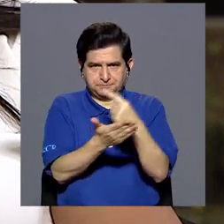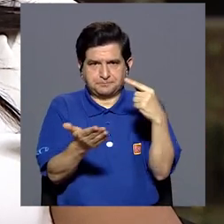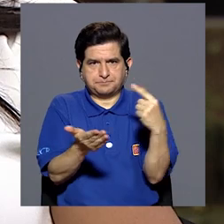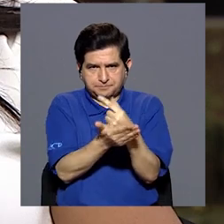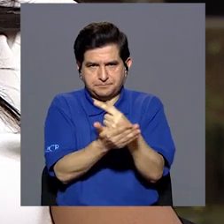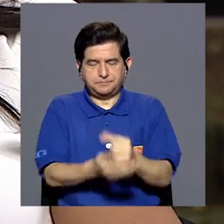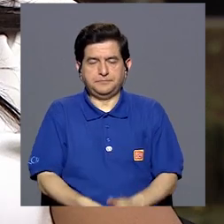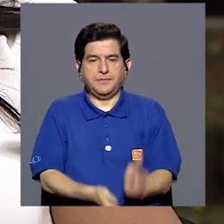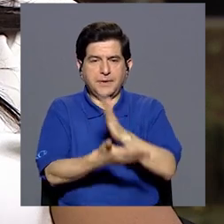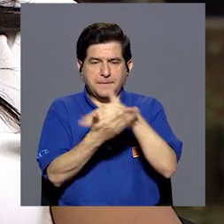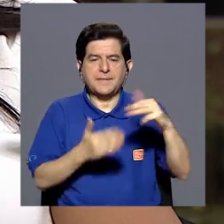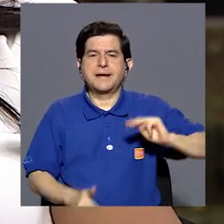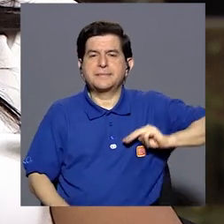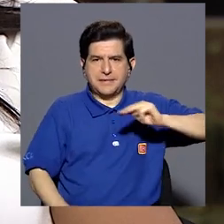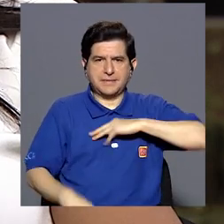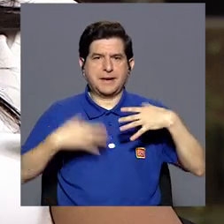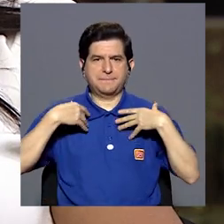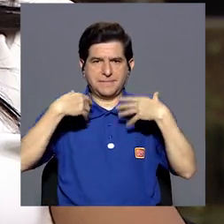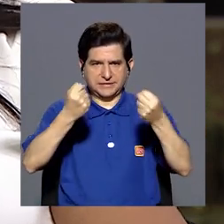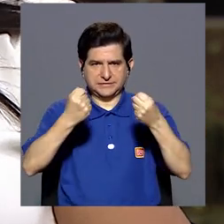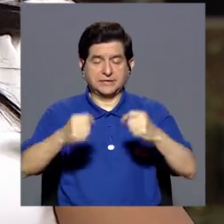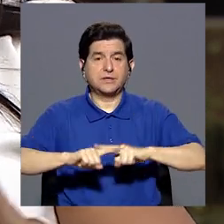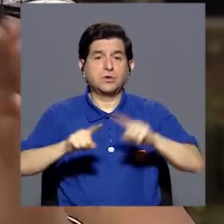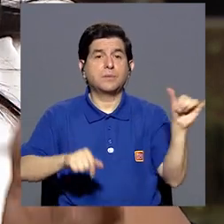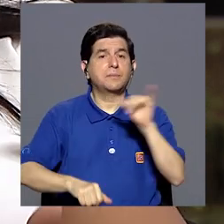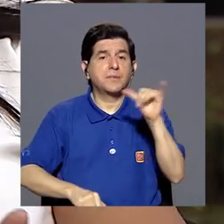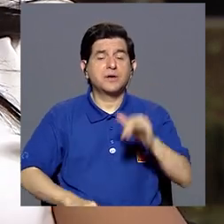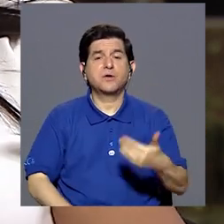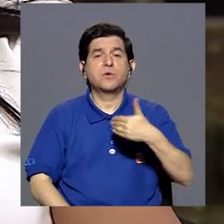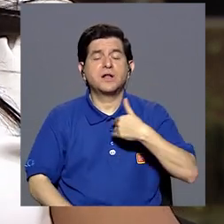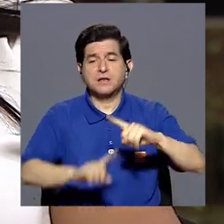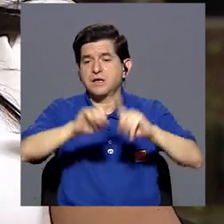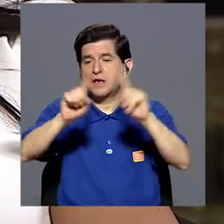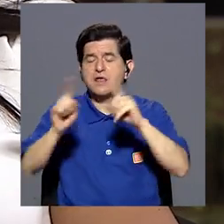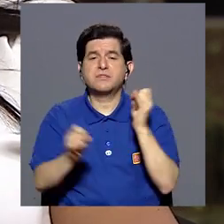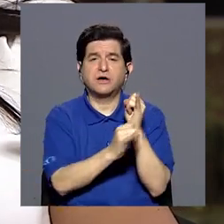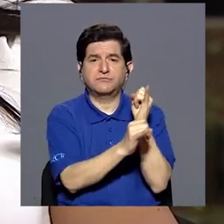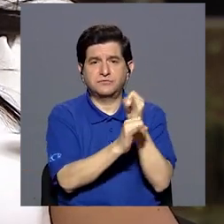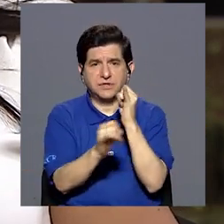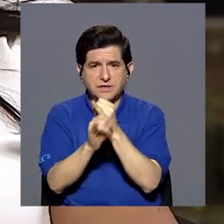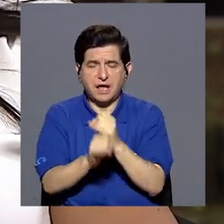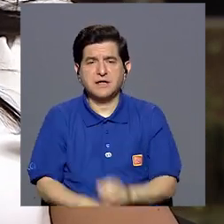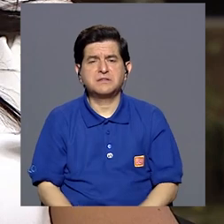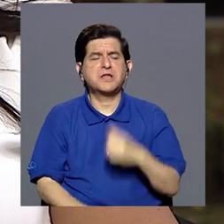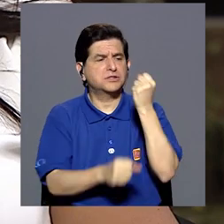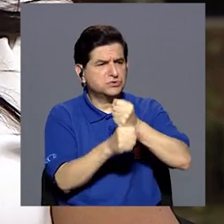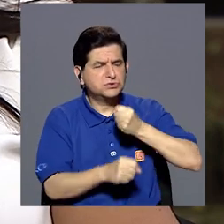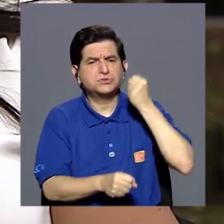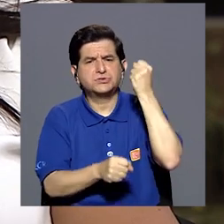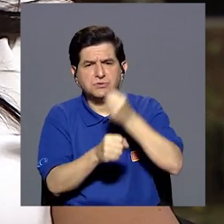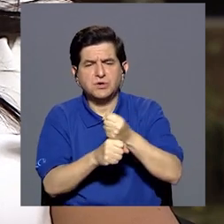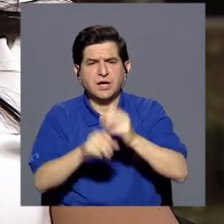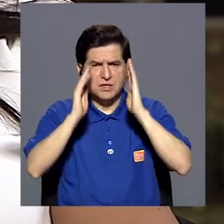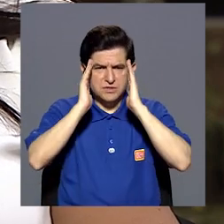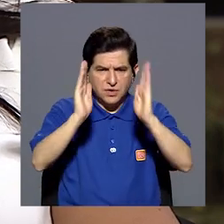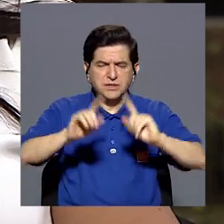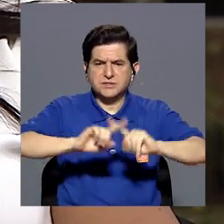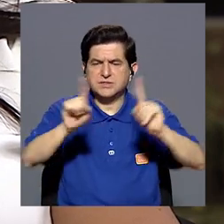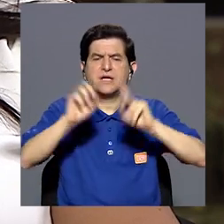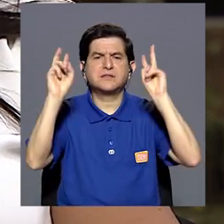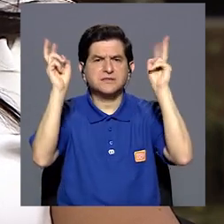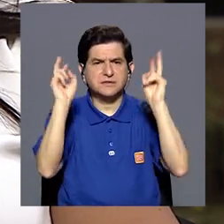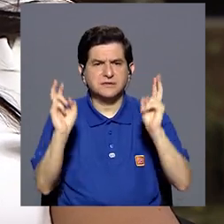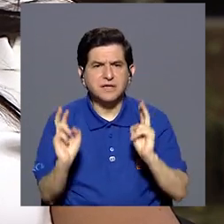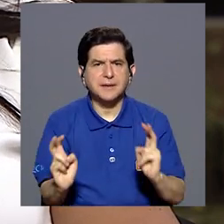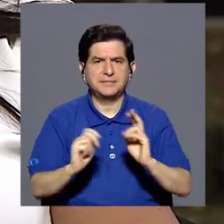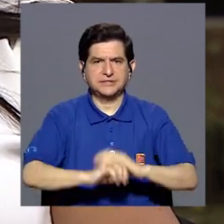de Goicoche, como parte del Ministerio de Salud, pero también hay una serie de instituciones que vamos trabajando y abordando diferentes